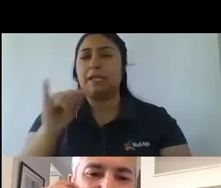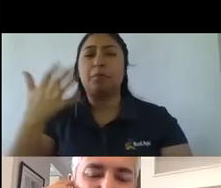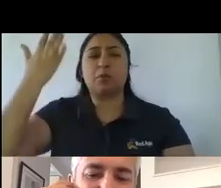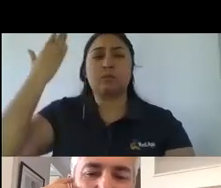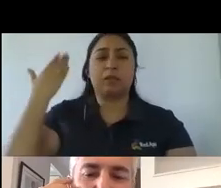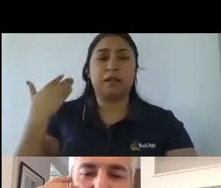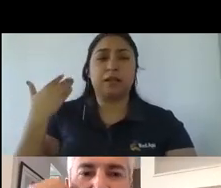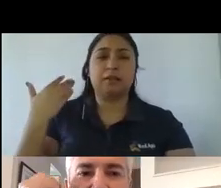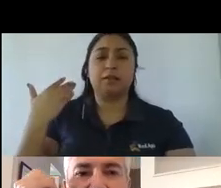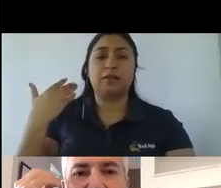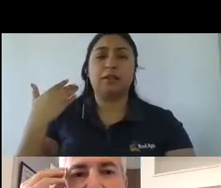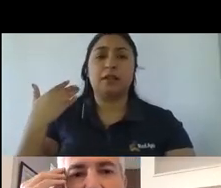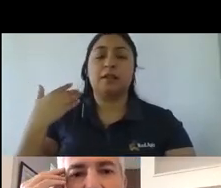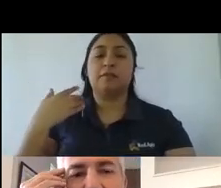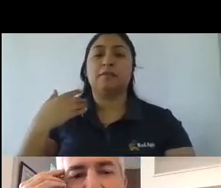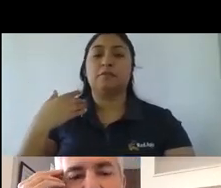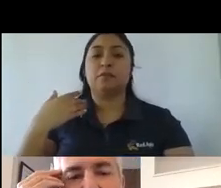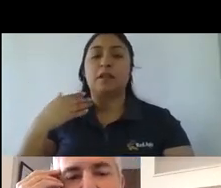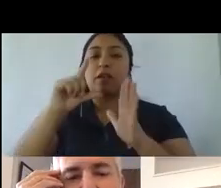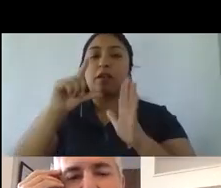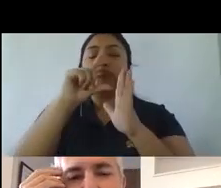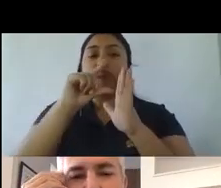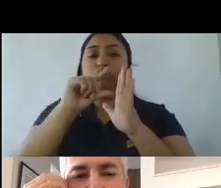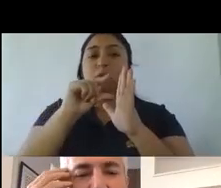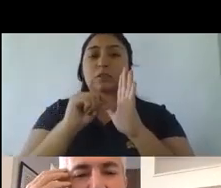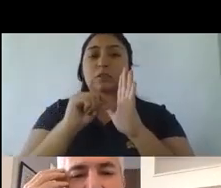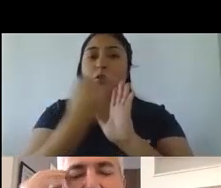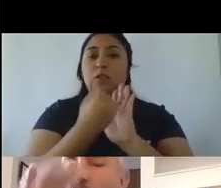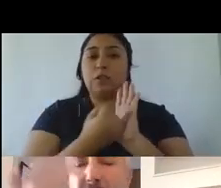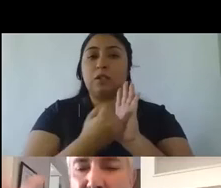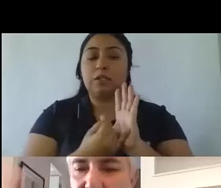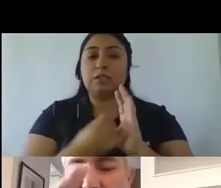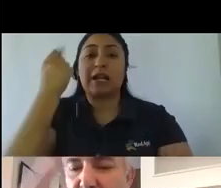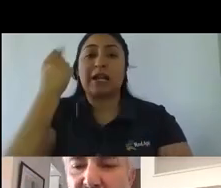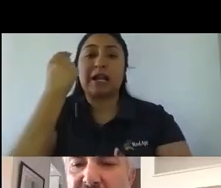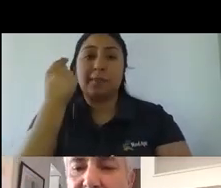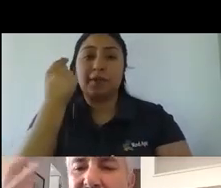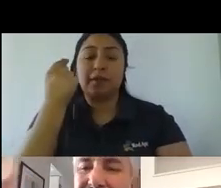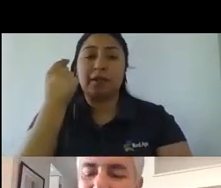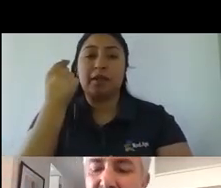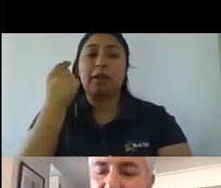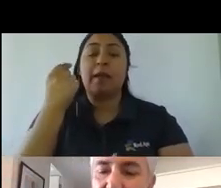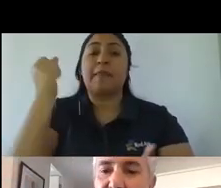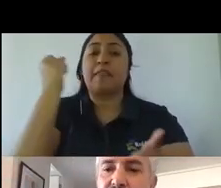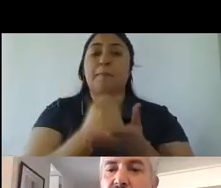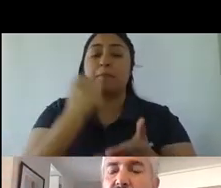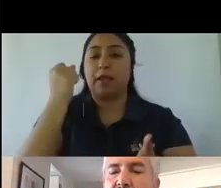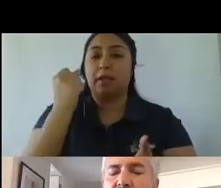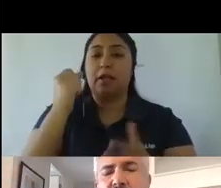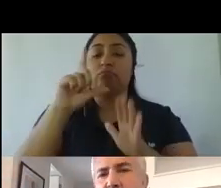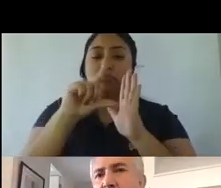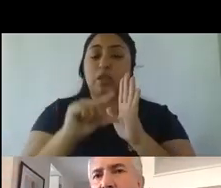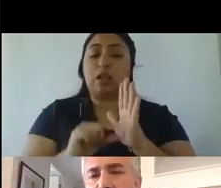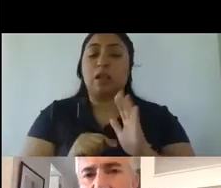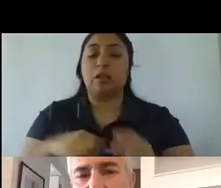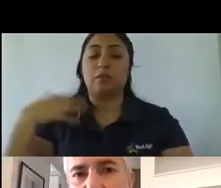diría no caía pero no crecimiento significativo en el índice de capital más cario de todas las marcas en términos federales caía significativa y